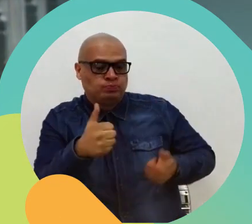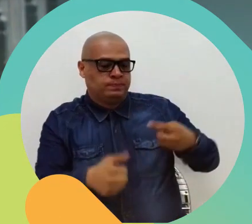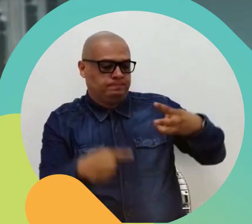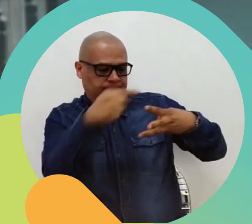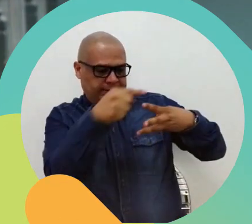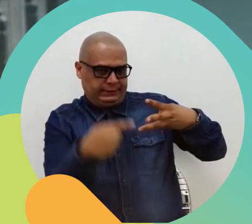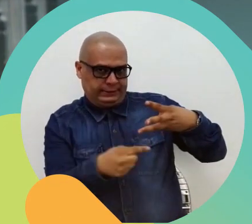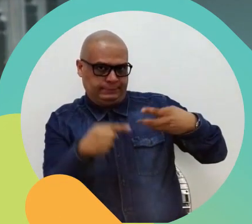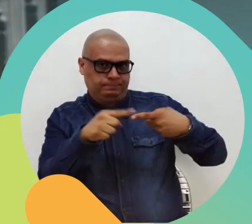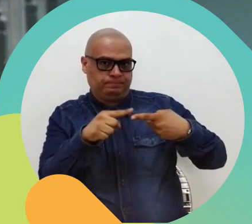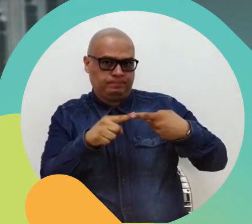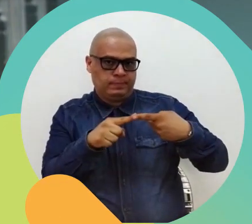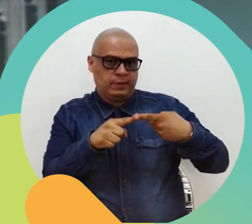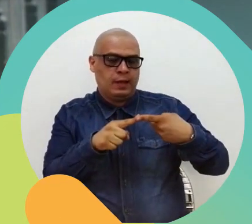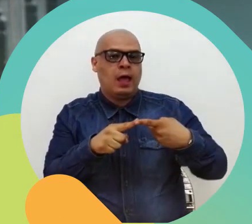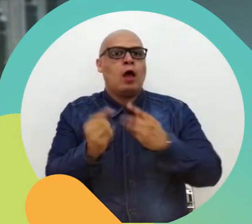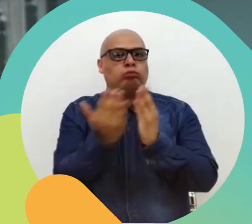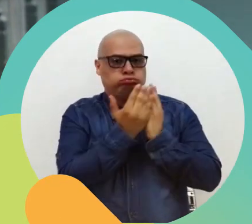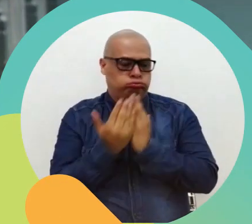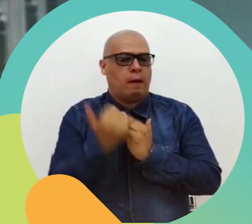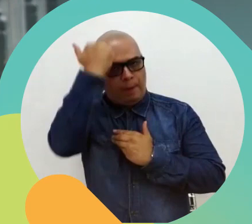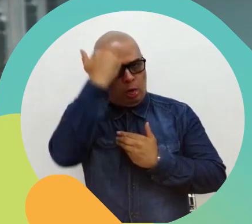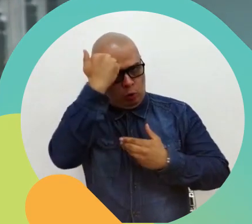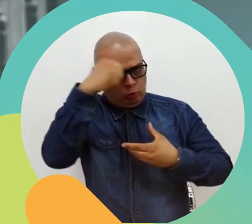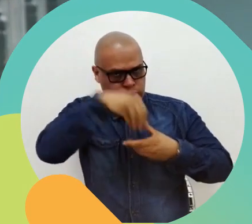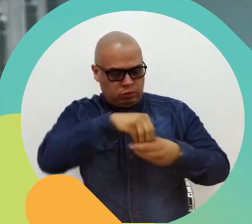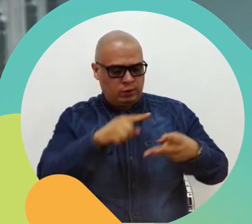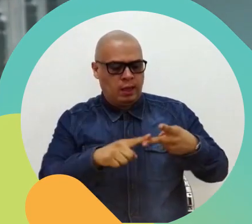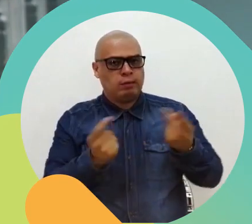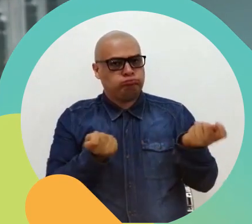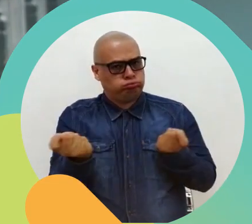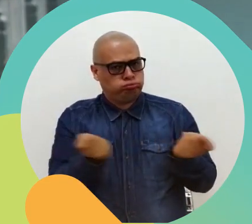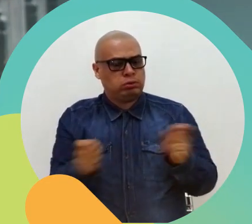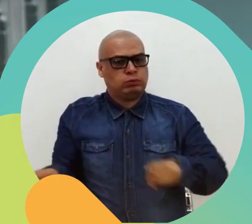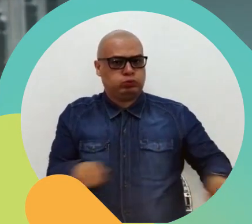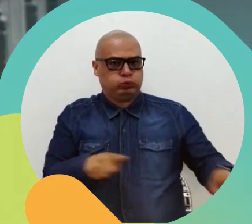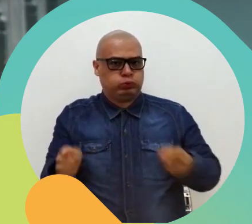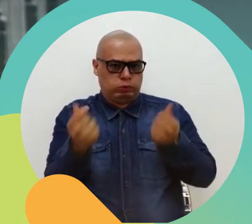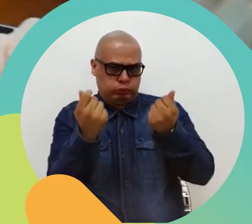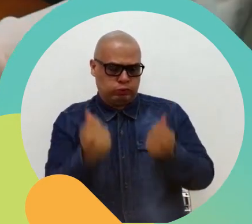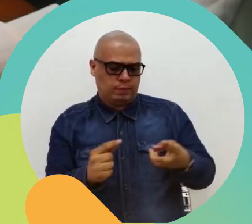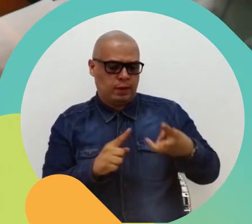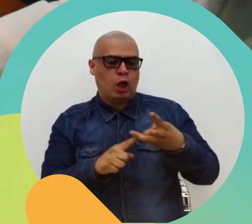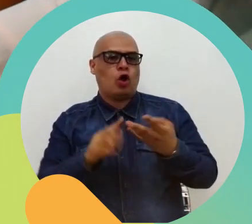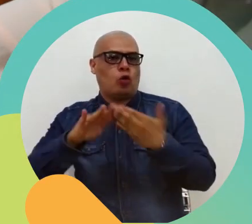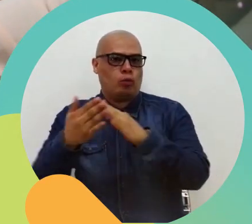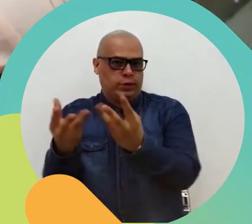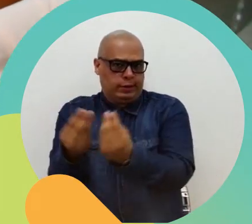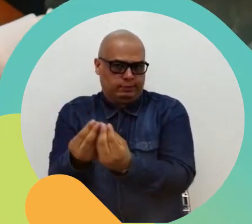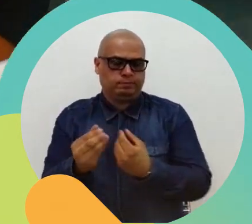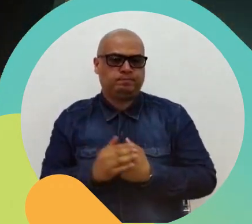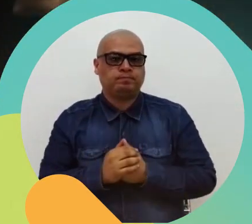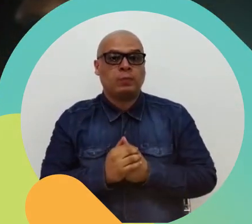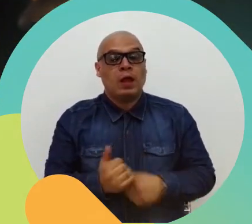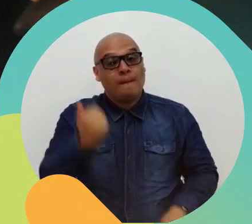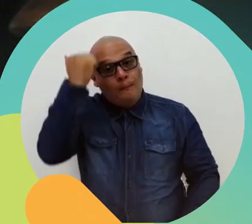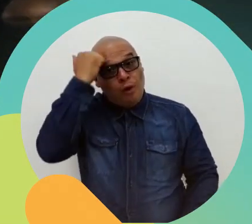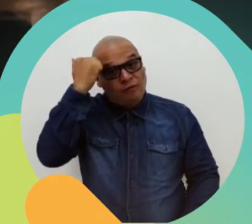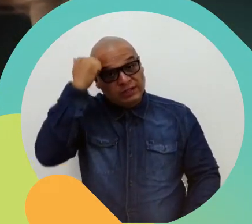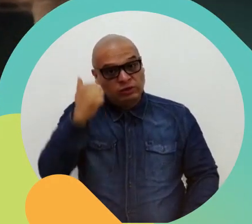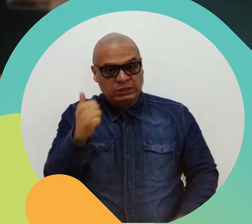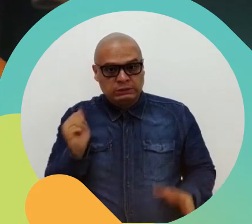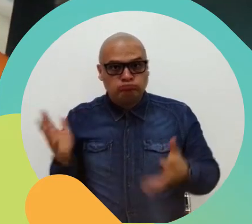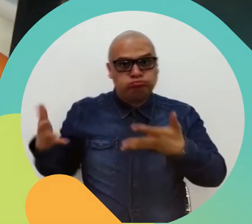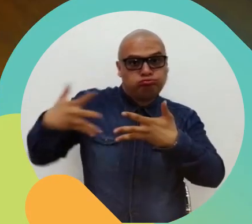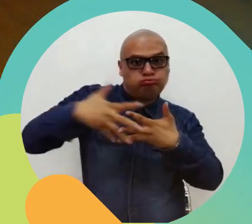gestión académico-pedagógica, la administrativa financiera y la comunidad. Los profesores se articulan en mesas de trabajo